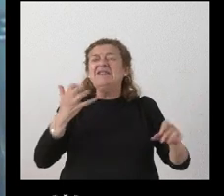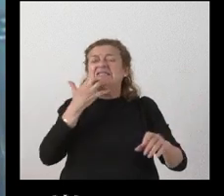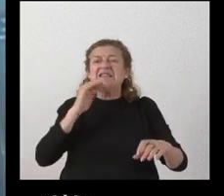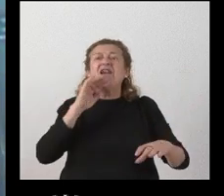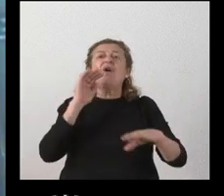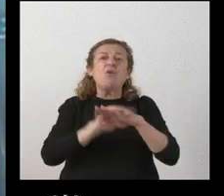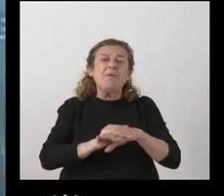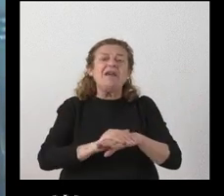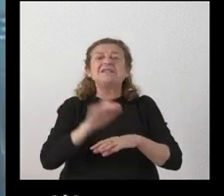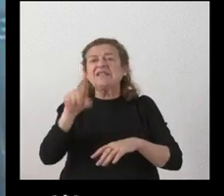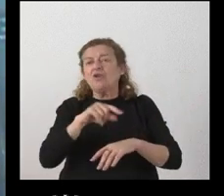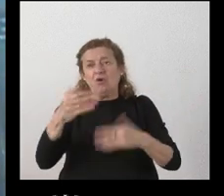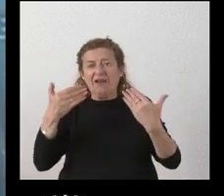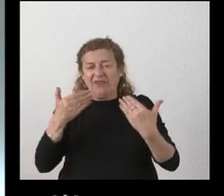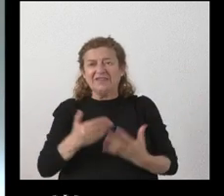adecuadamente o no gracias